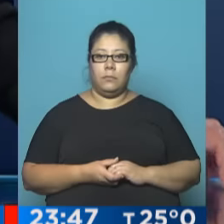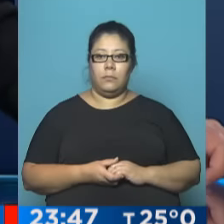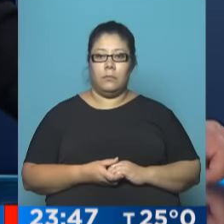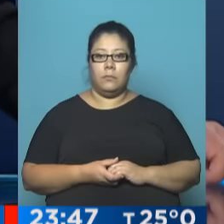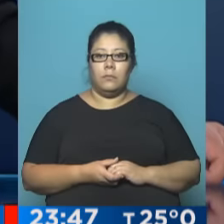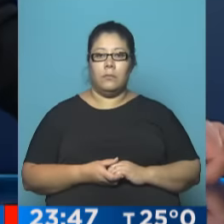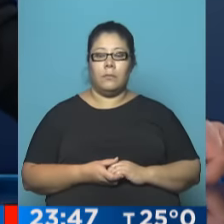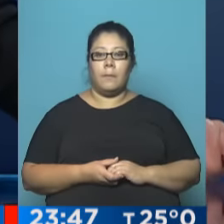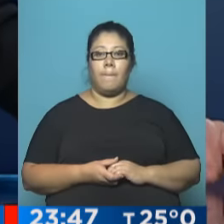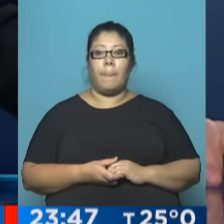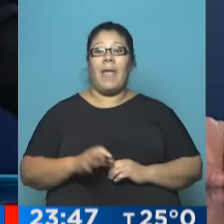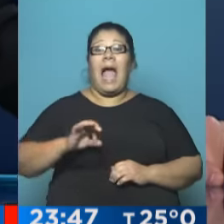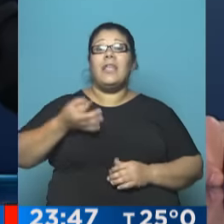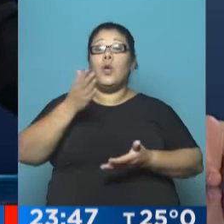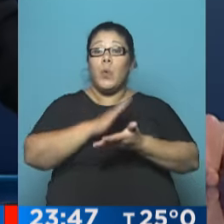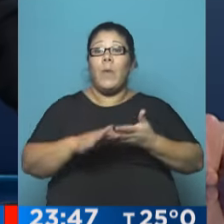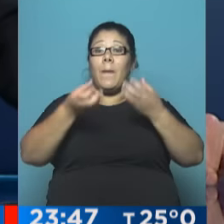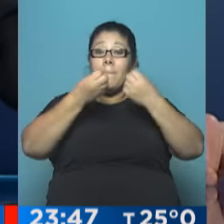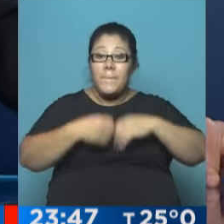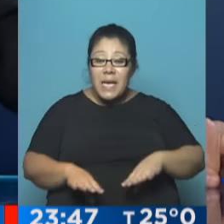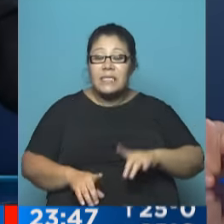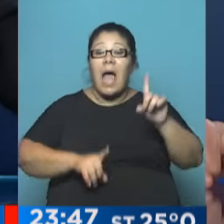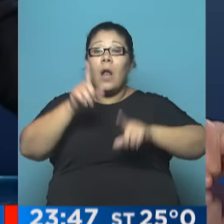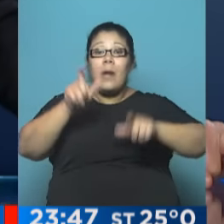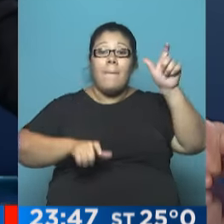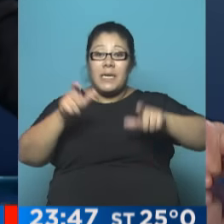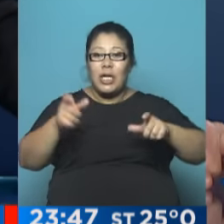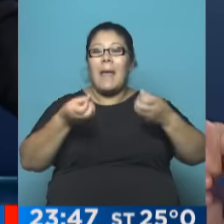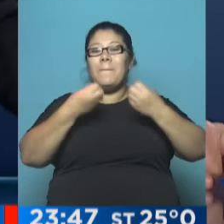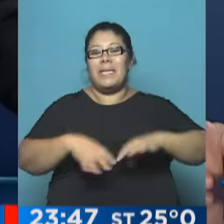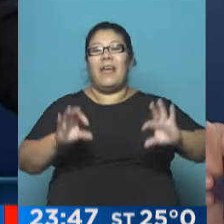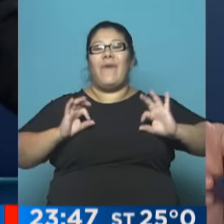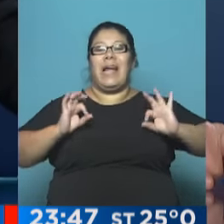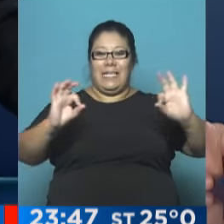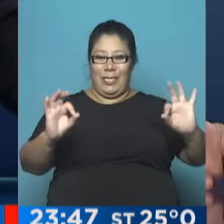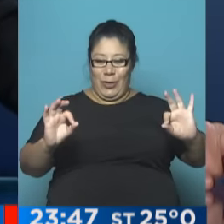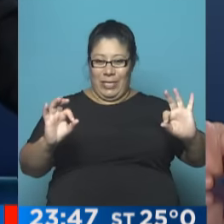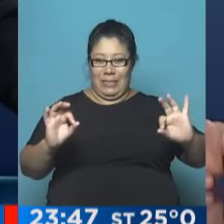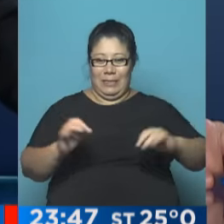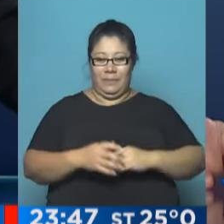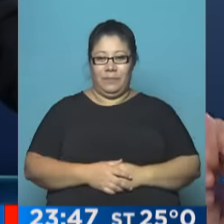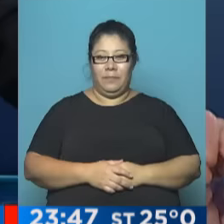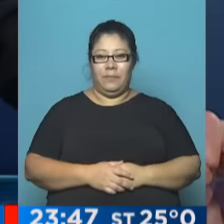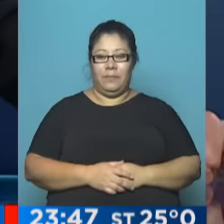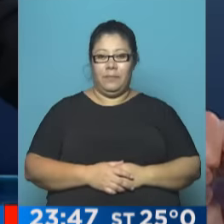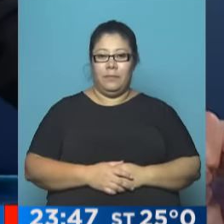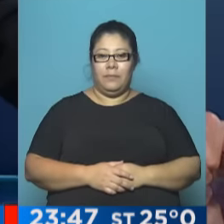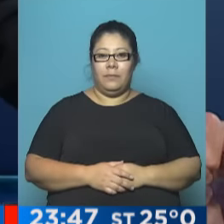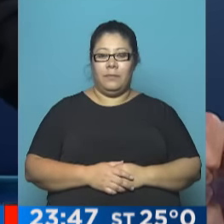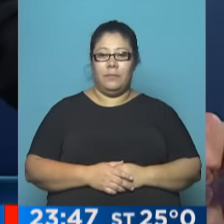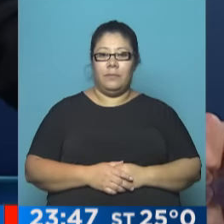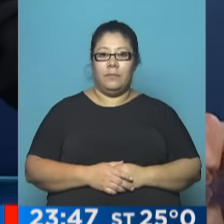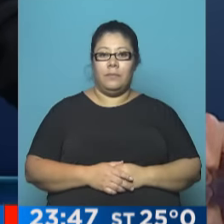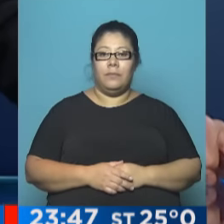Y con el comienzo del año, para muchos es la posibilidad de comenzar sus vacaciones. Claro, esto ha marcado un pulso intenso